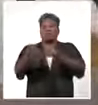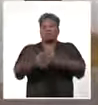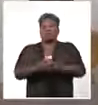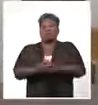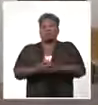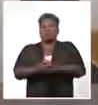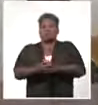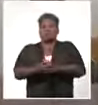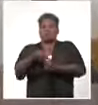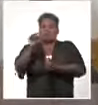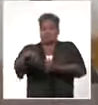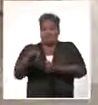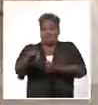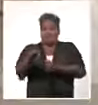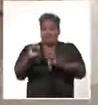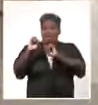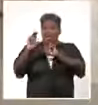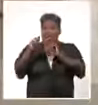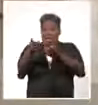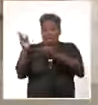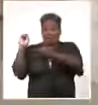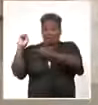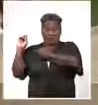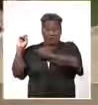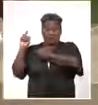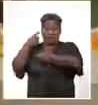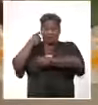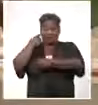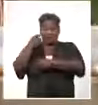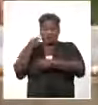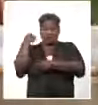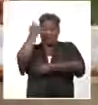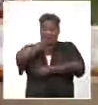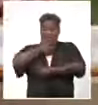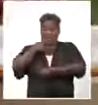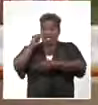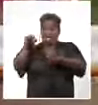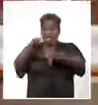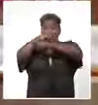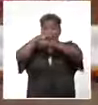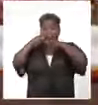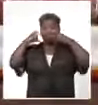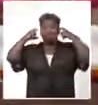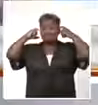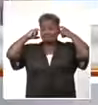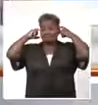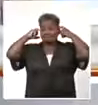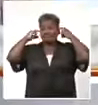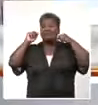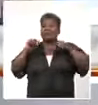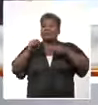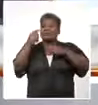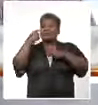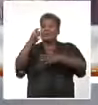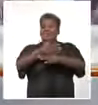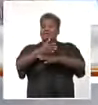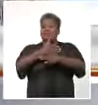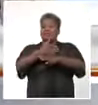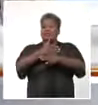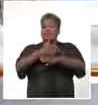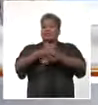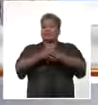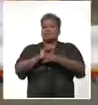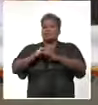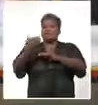Estas imágenes se extrañaron muchísimo. Estos rostros ahora cubiertos como medida de protección lucían distintos fuera del colegio.